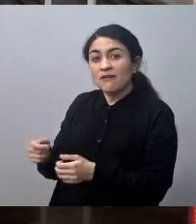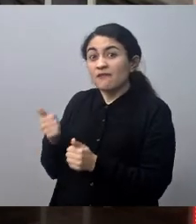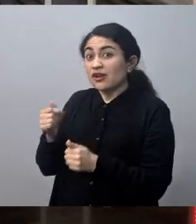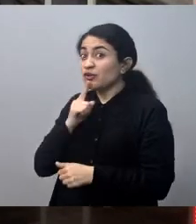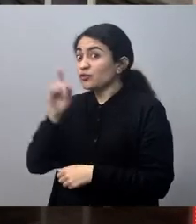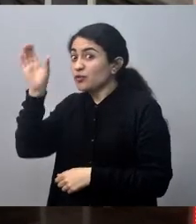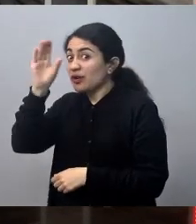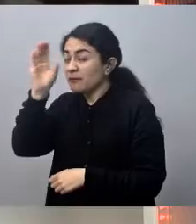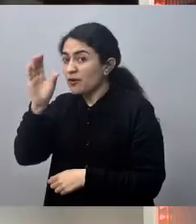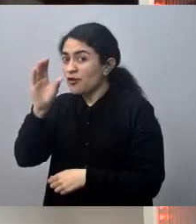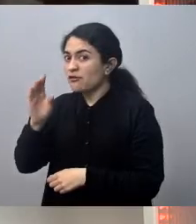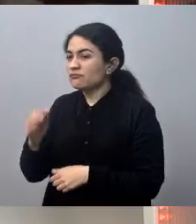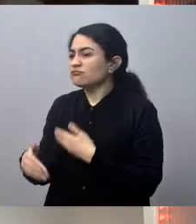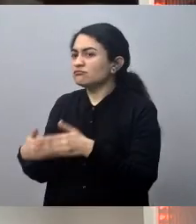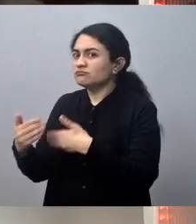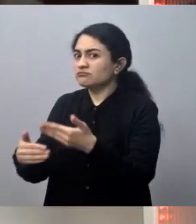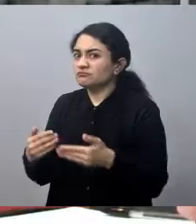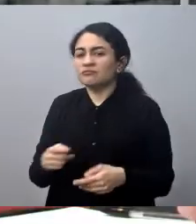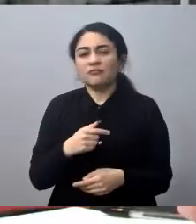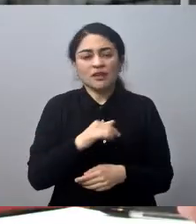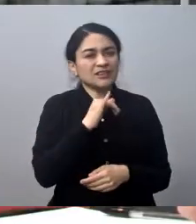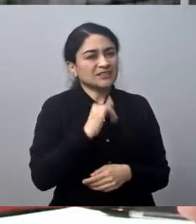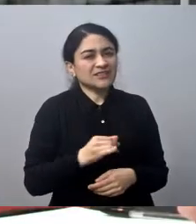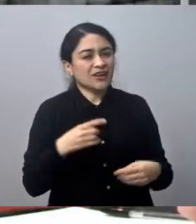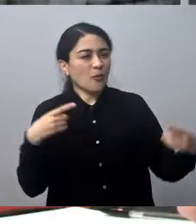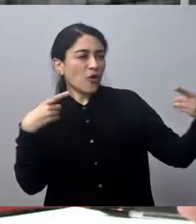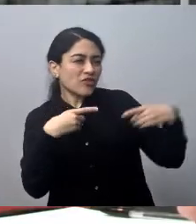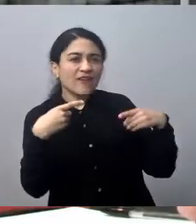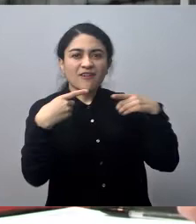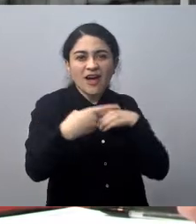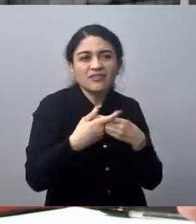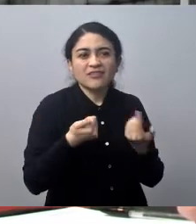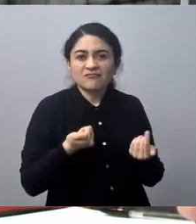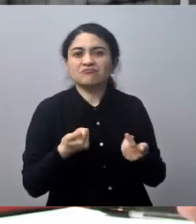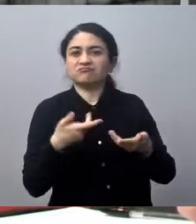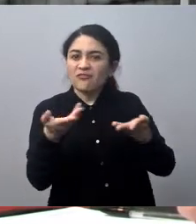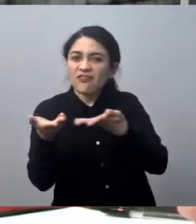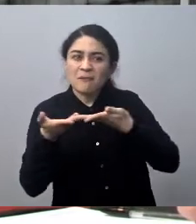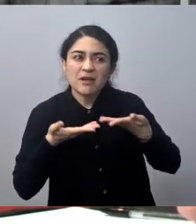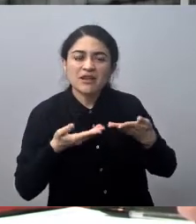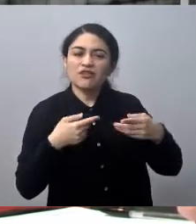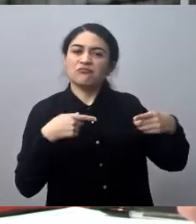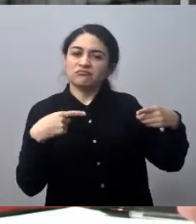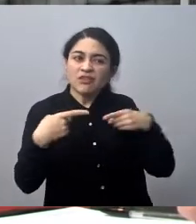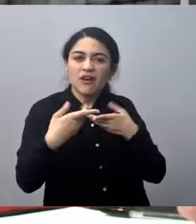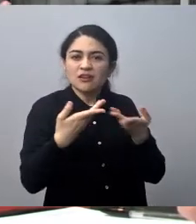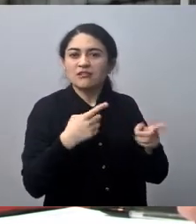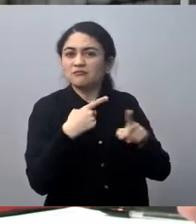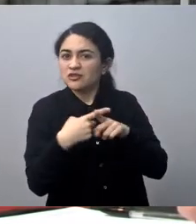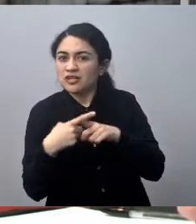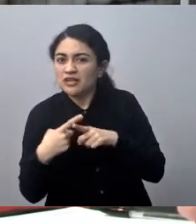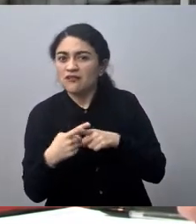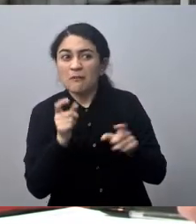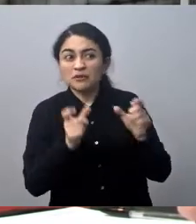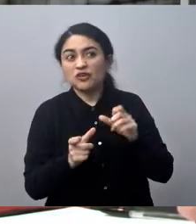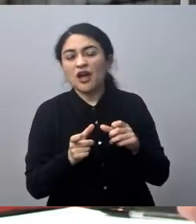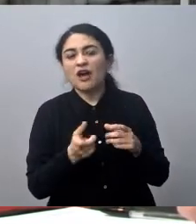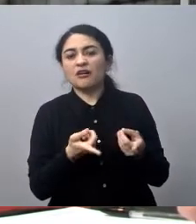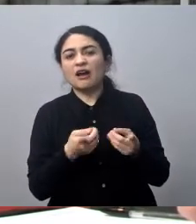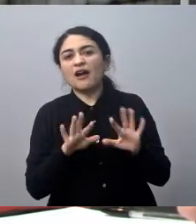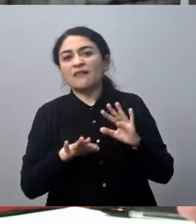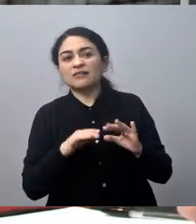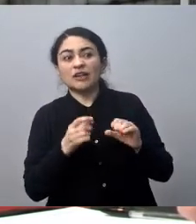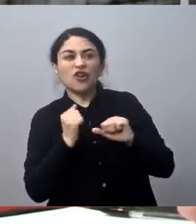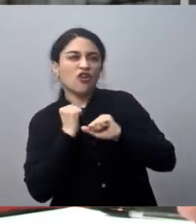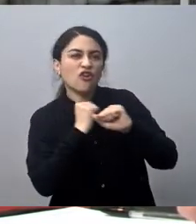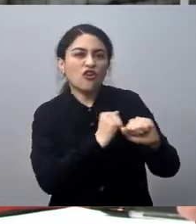Turismo? Mire, todo lo que sea debatir sobre esto, es siempre bienvenido. Podrá haber gente en contra, a favor. Hoy